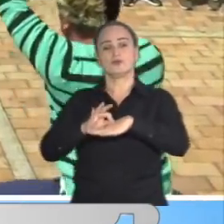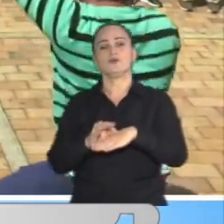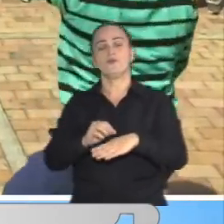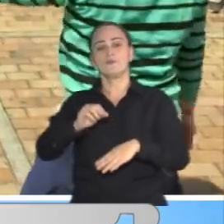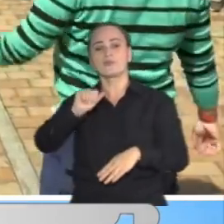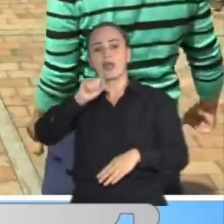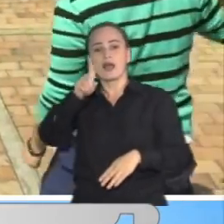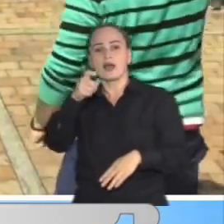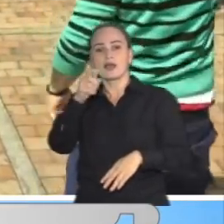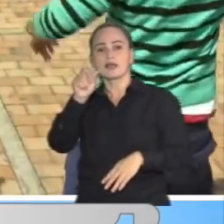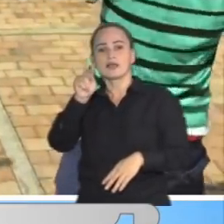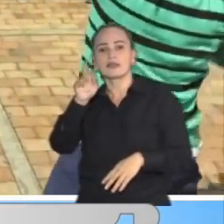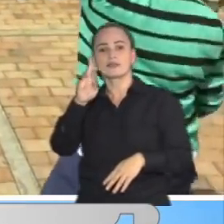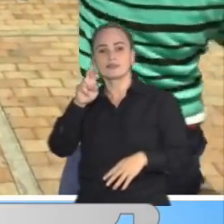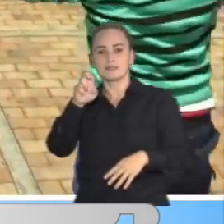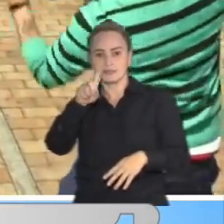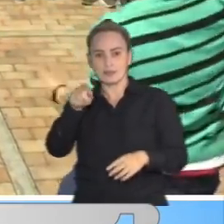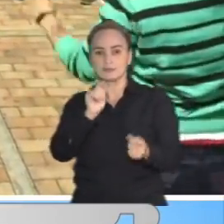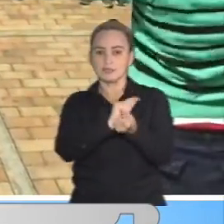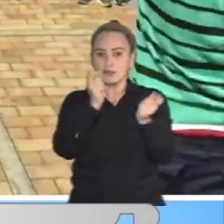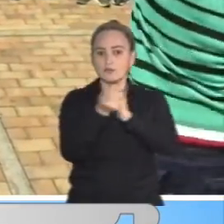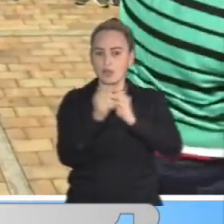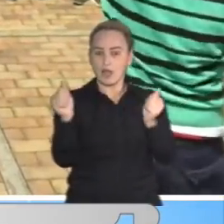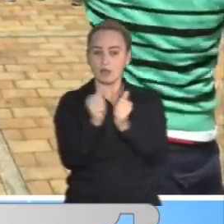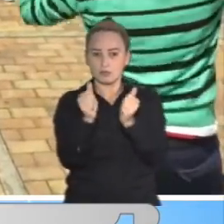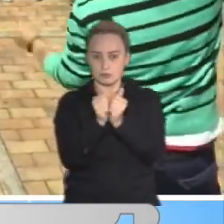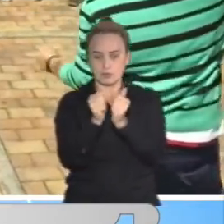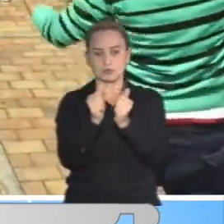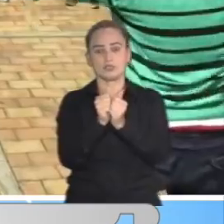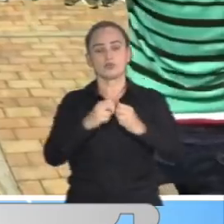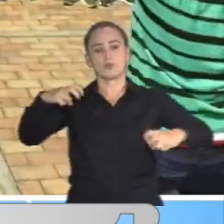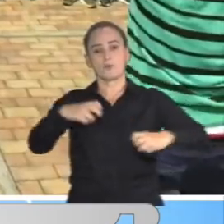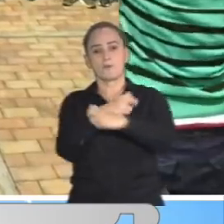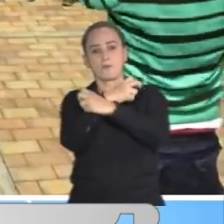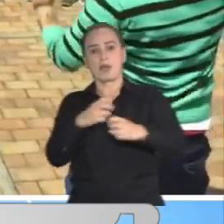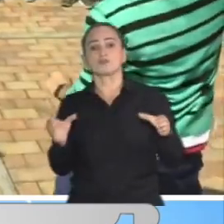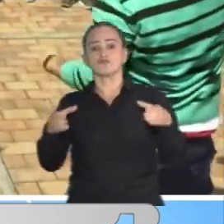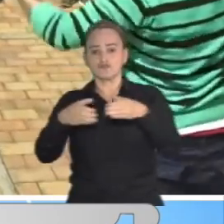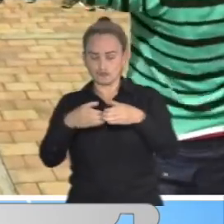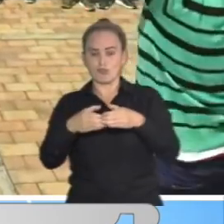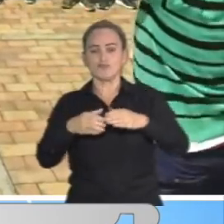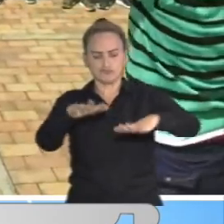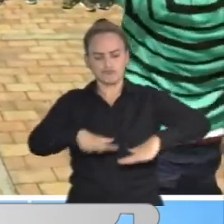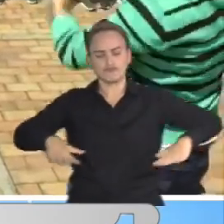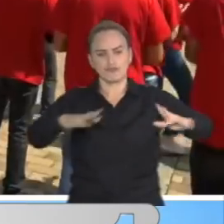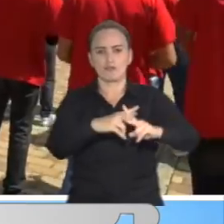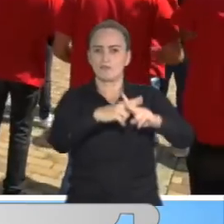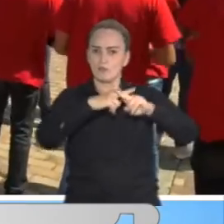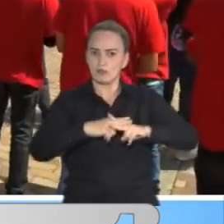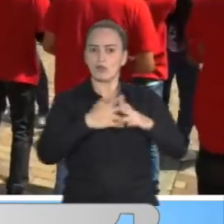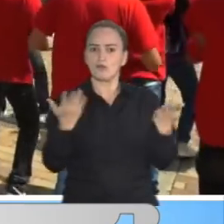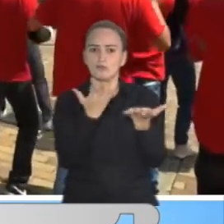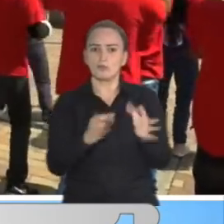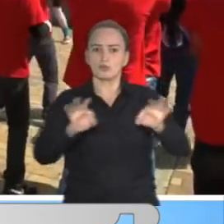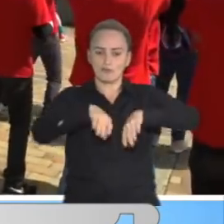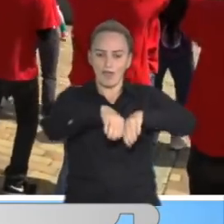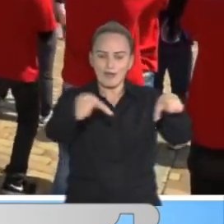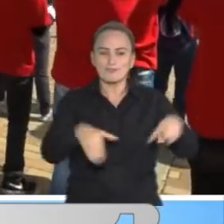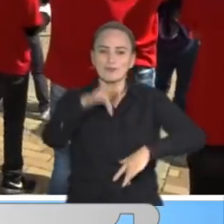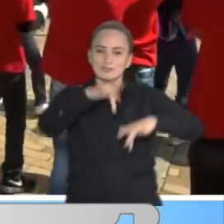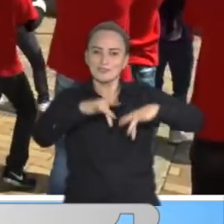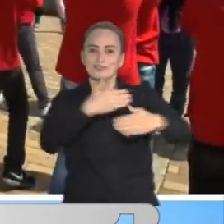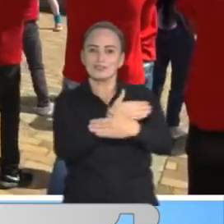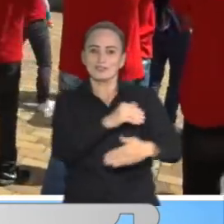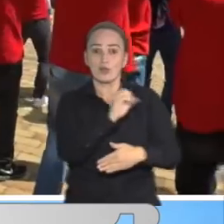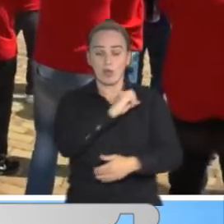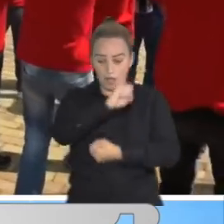Transformación, que en acompañamiento con Colparques nos han prestado sus espacios y facilitado para que pueda ingresar.